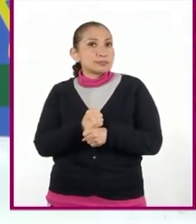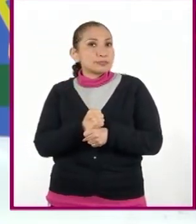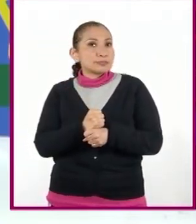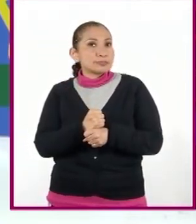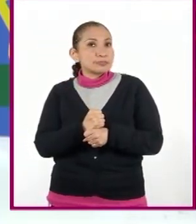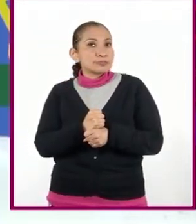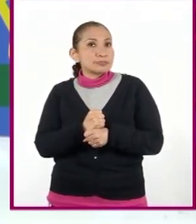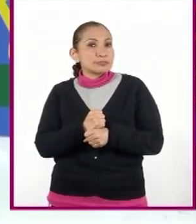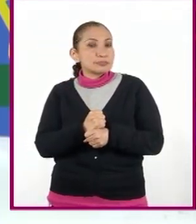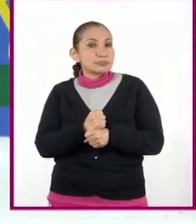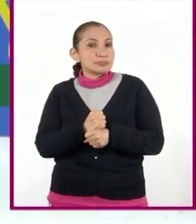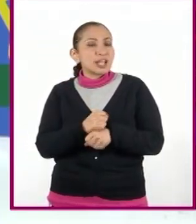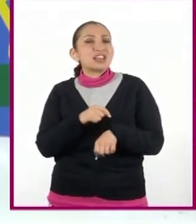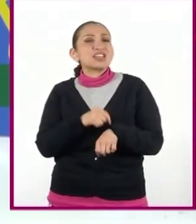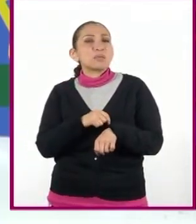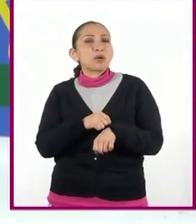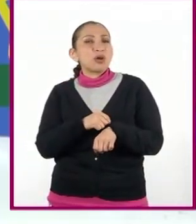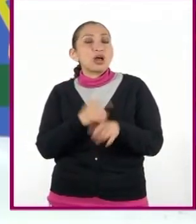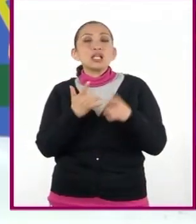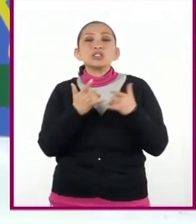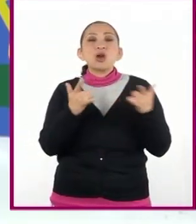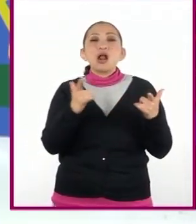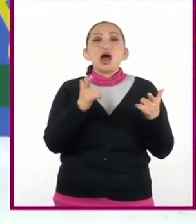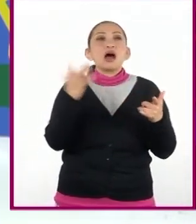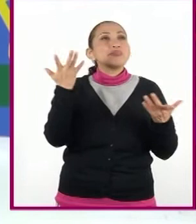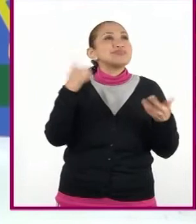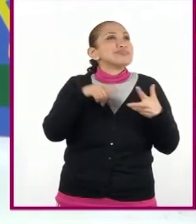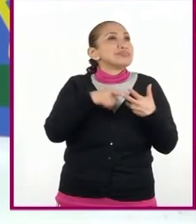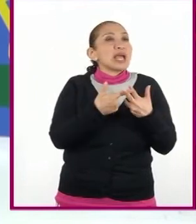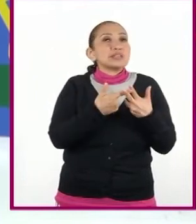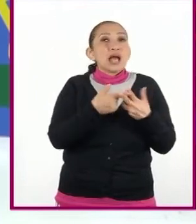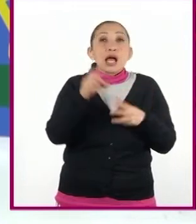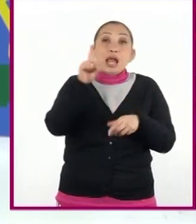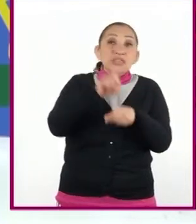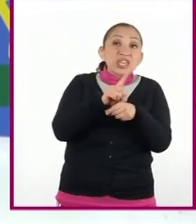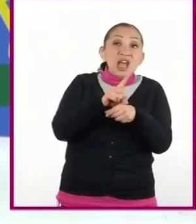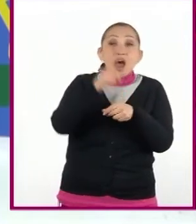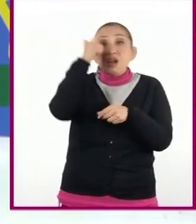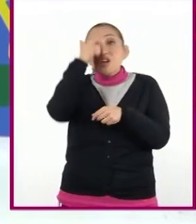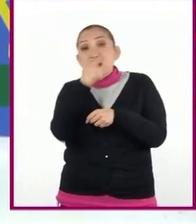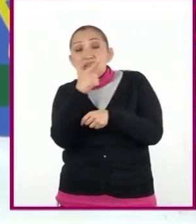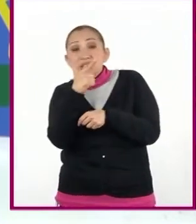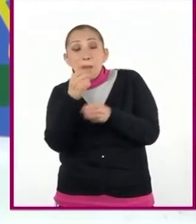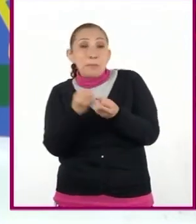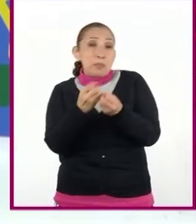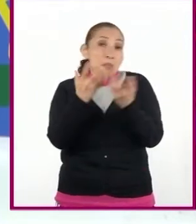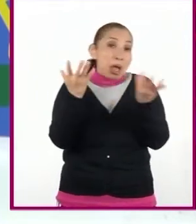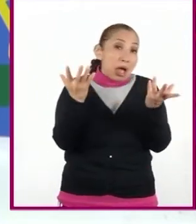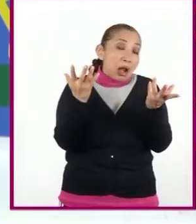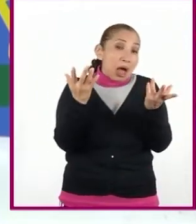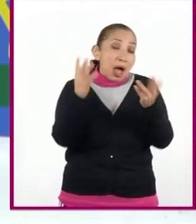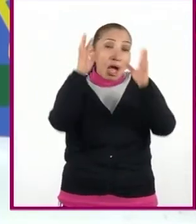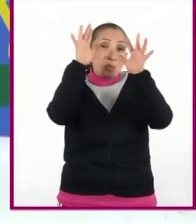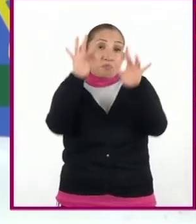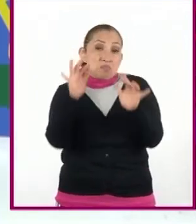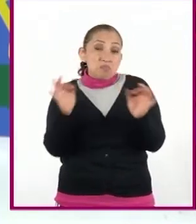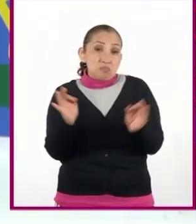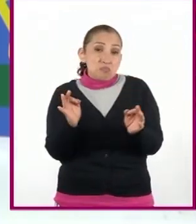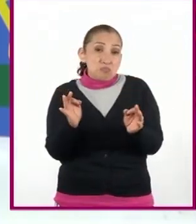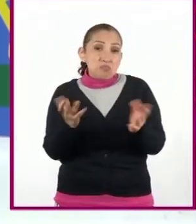¿En qué tiempo? La historia puede desarrollarse en el día, la noche, en la primavera, en invierno.